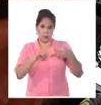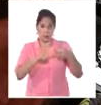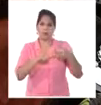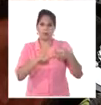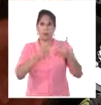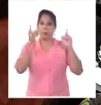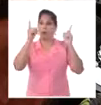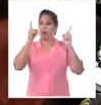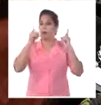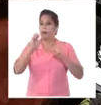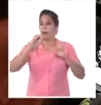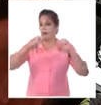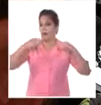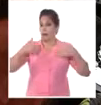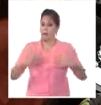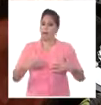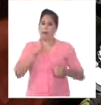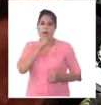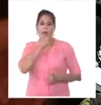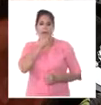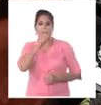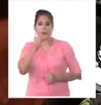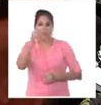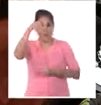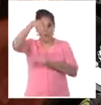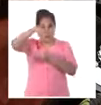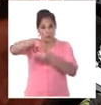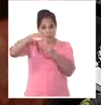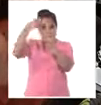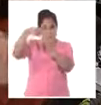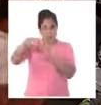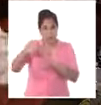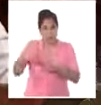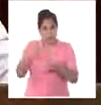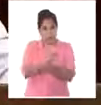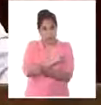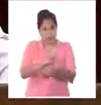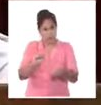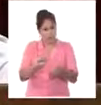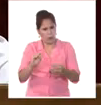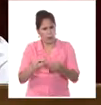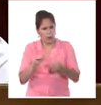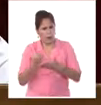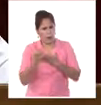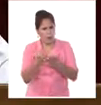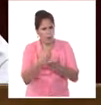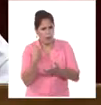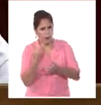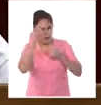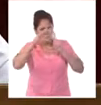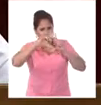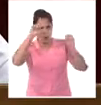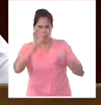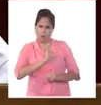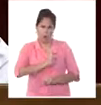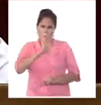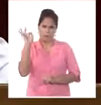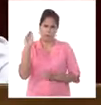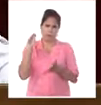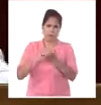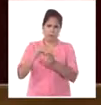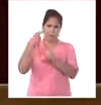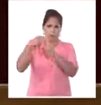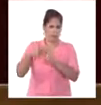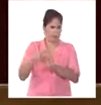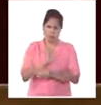político y ético denunciar la inclusión de Cuba, el espurialista de estados patrocinadores del terrorismo en donde nunca debía haber estado.